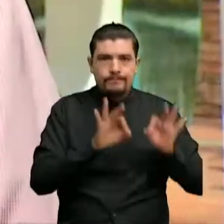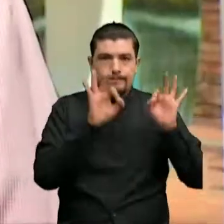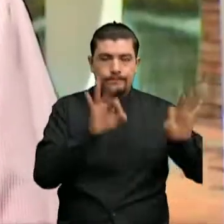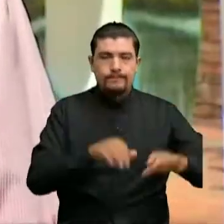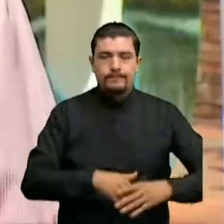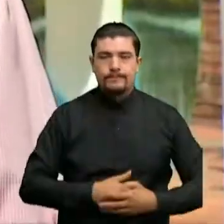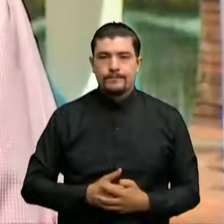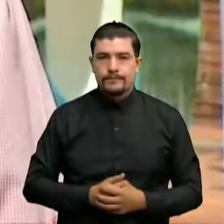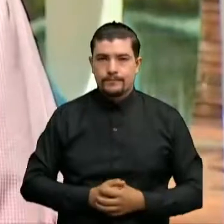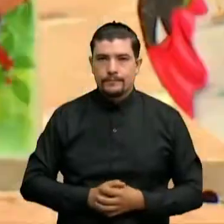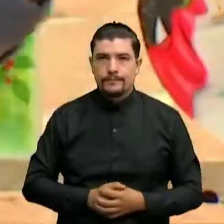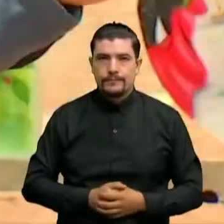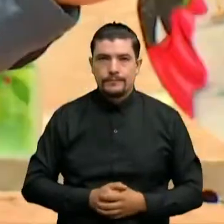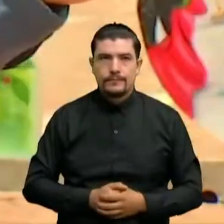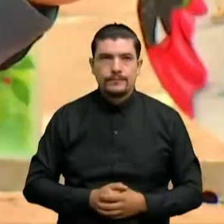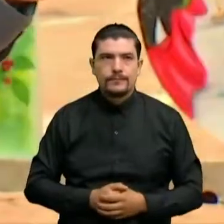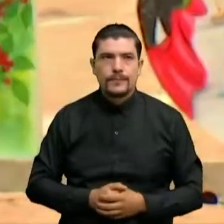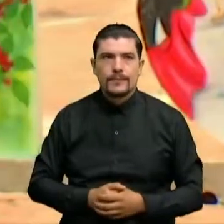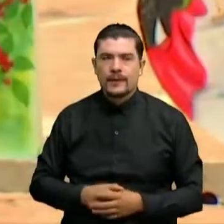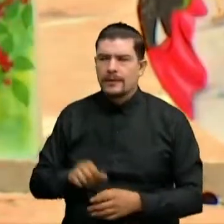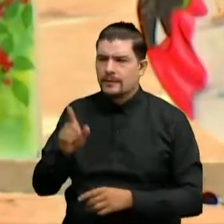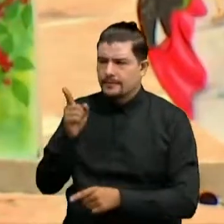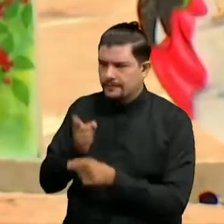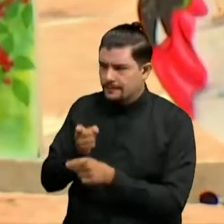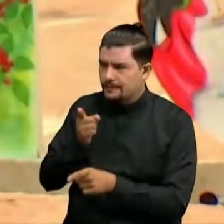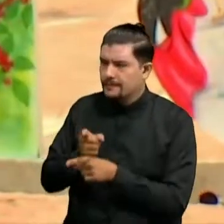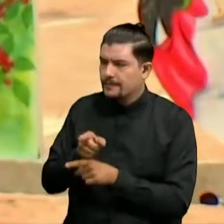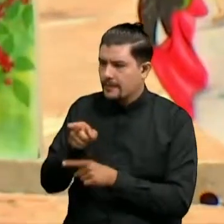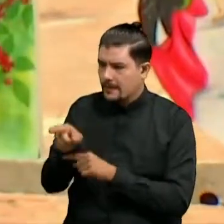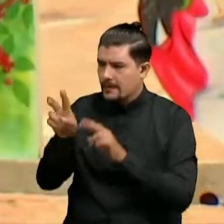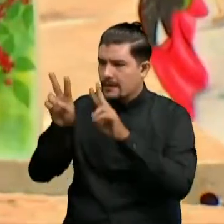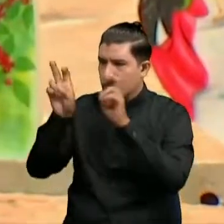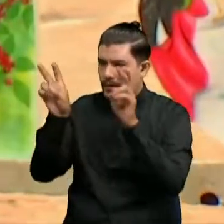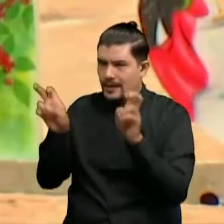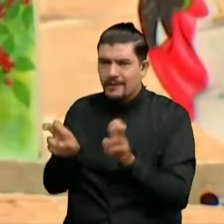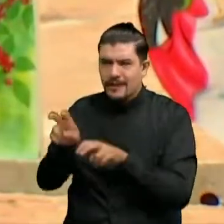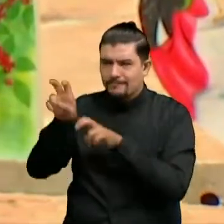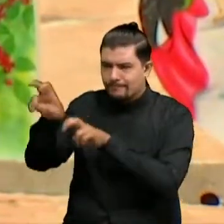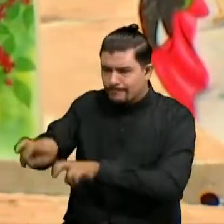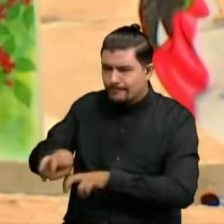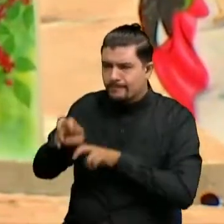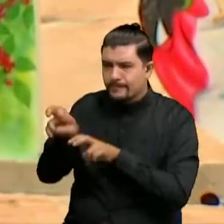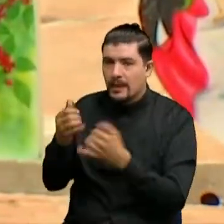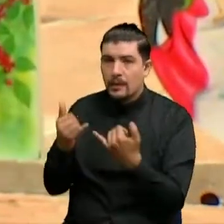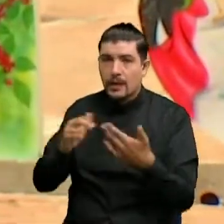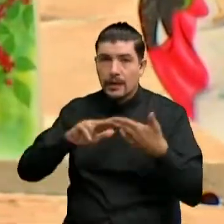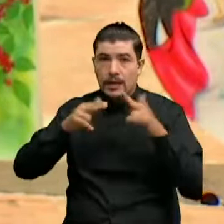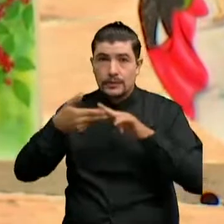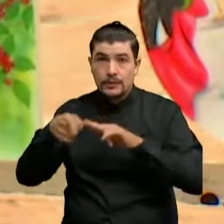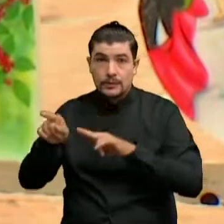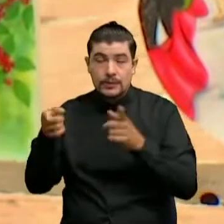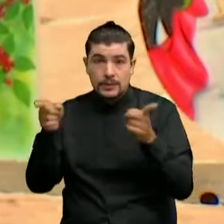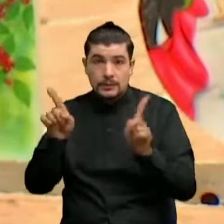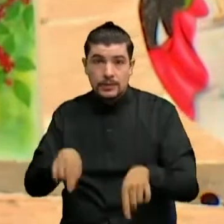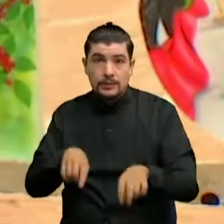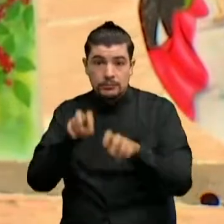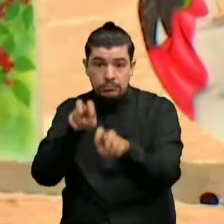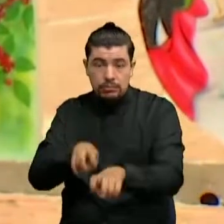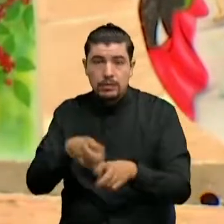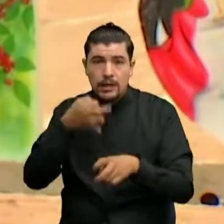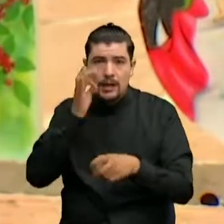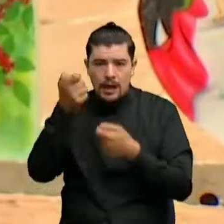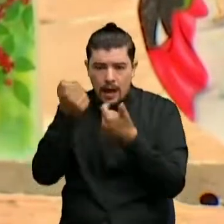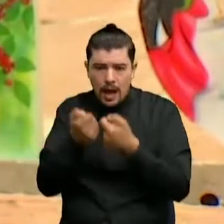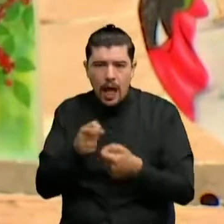nuestro nuevo casco urbano Y esto precisamente hablando de esos aspectos agrícolas Pues también lo que tiene que ver con la producción de café Y algunos cítricos